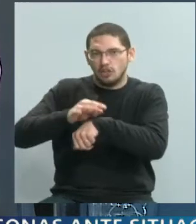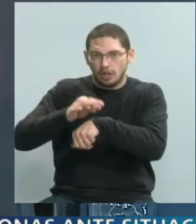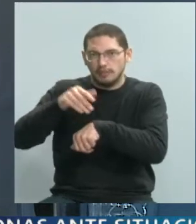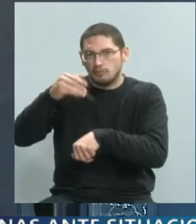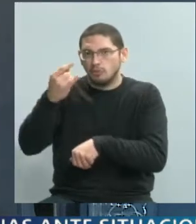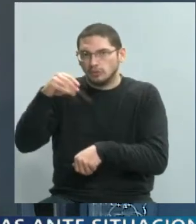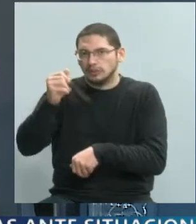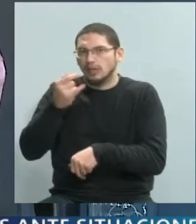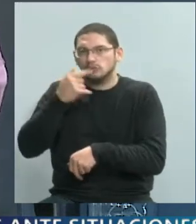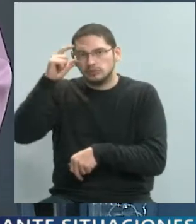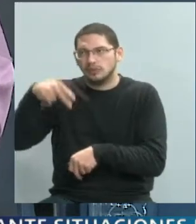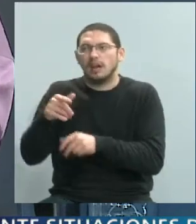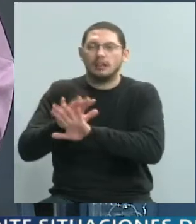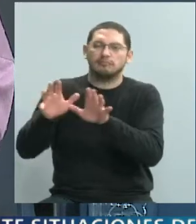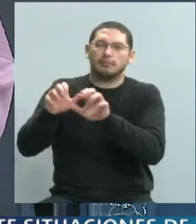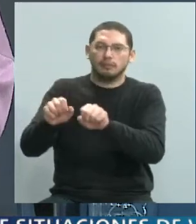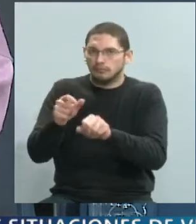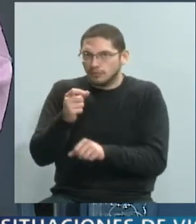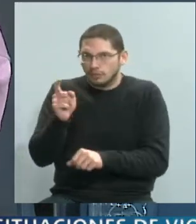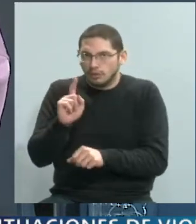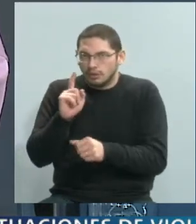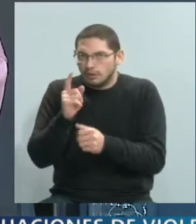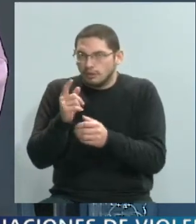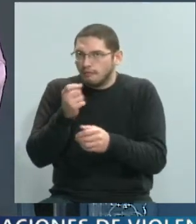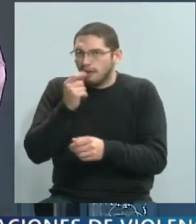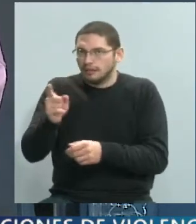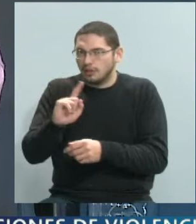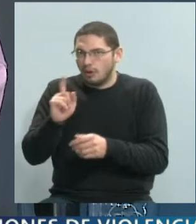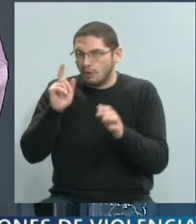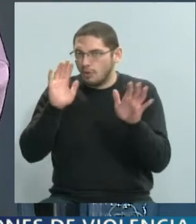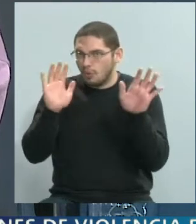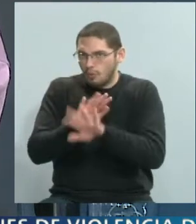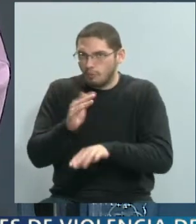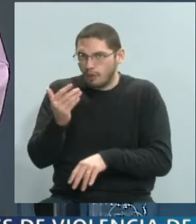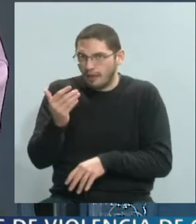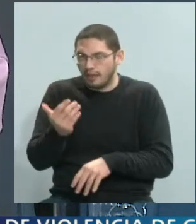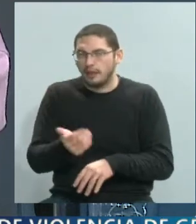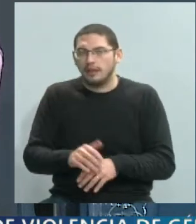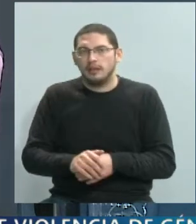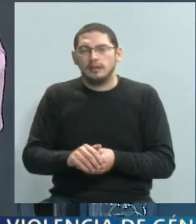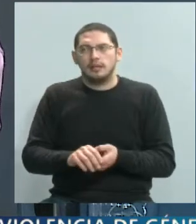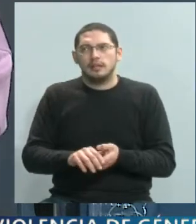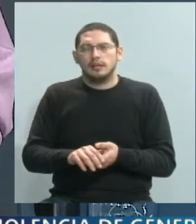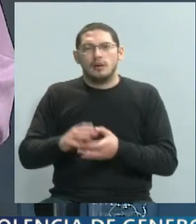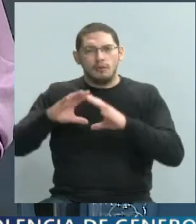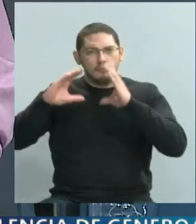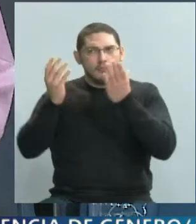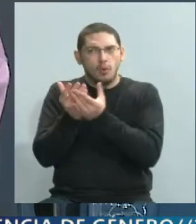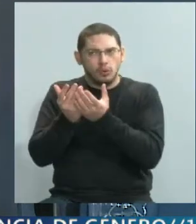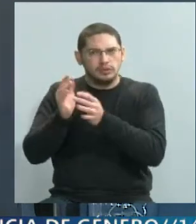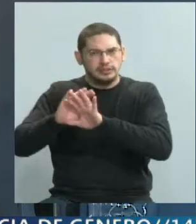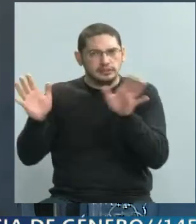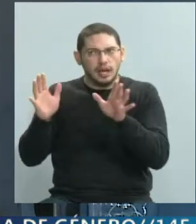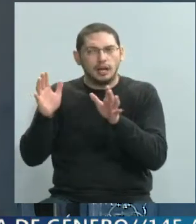a un lado, después van a otro, para pasar desapercibidos. Pero digo, ¿hay alguna estadística mundial a partir de que se conoce que existe este caso?